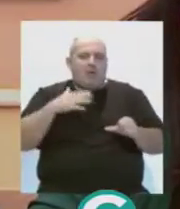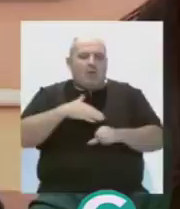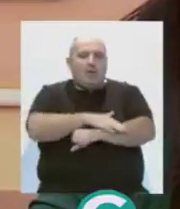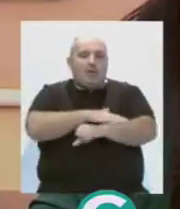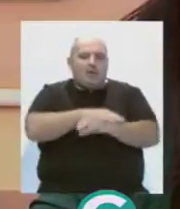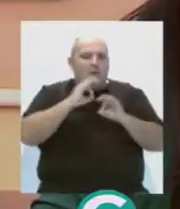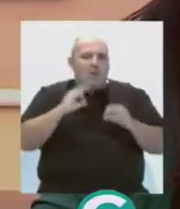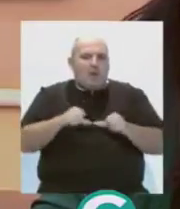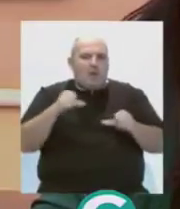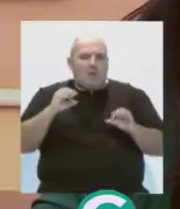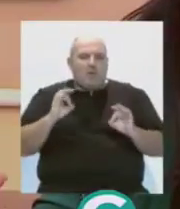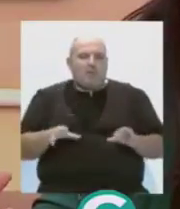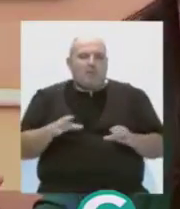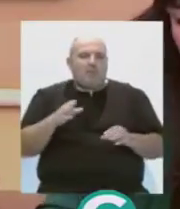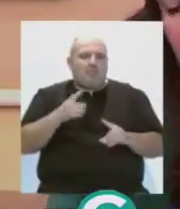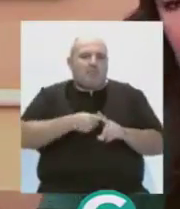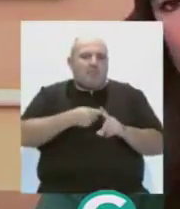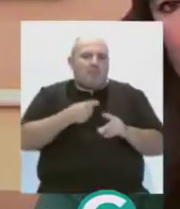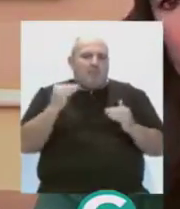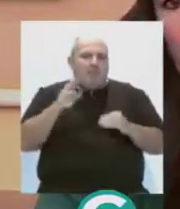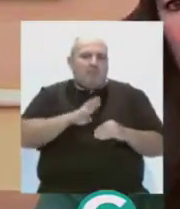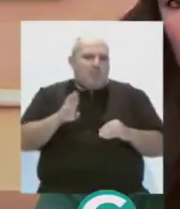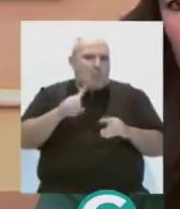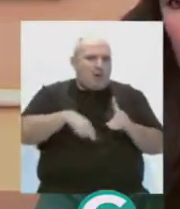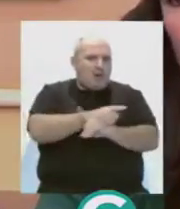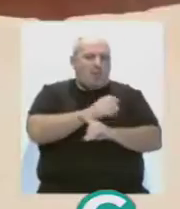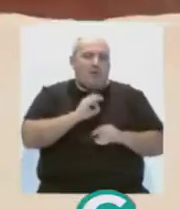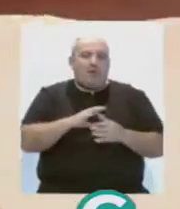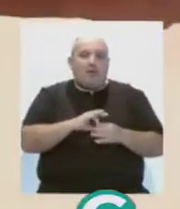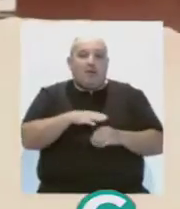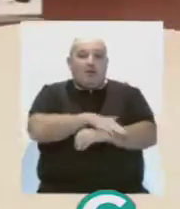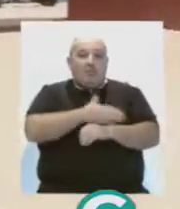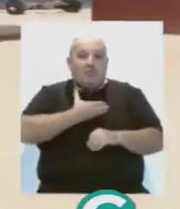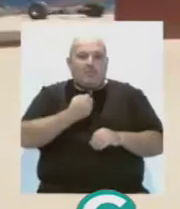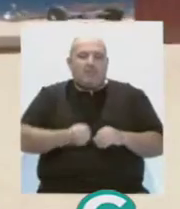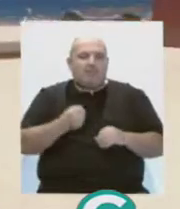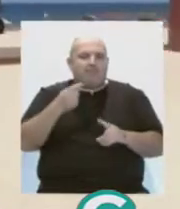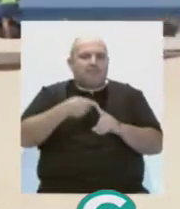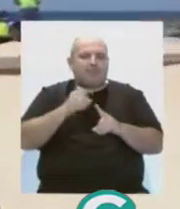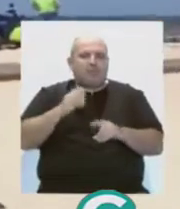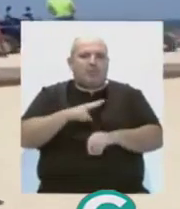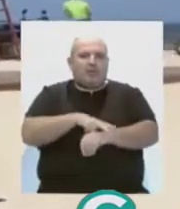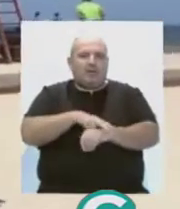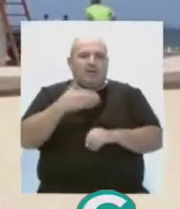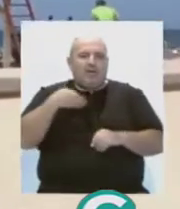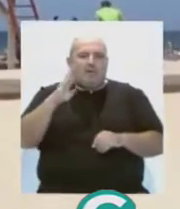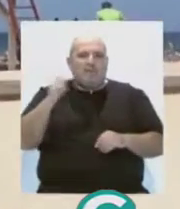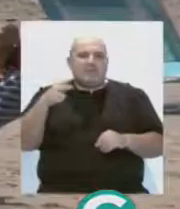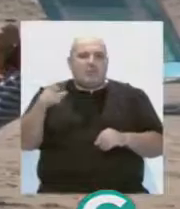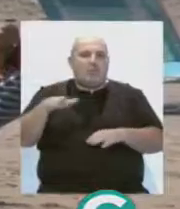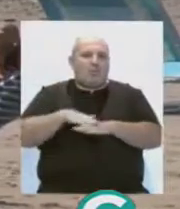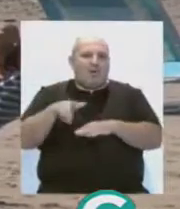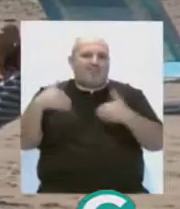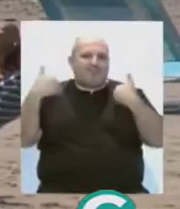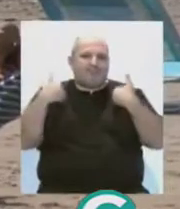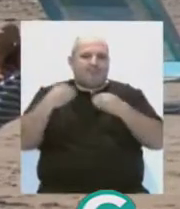Administraciones exactamente para lo que lo utilizaba el Partido Popular. Desde el Gobierno Municipal se apunta al subdelegado José Pacheco como autor